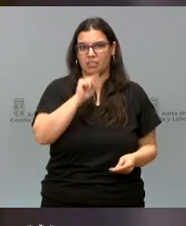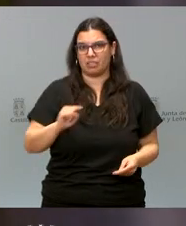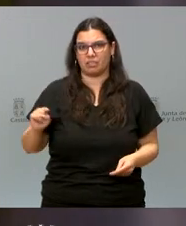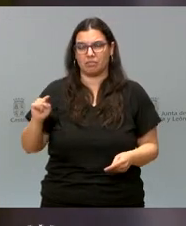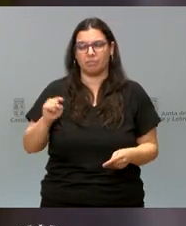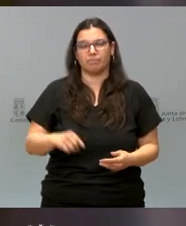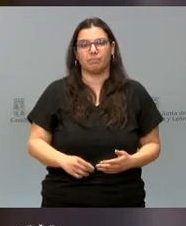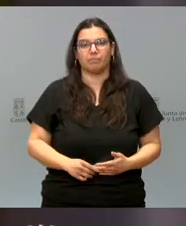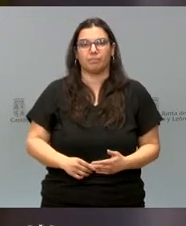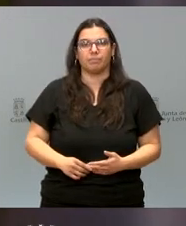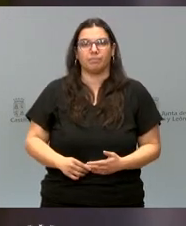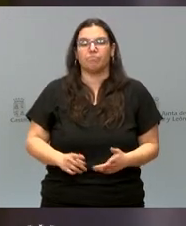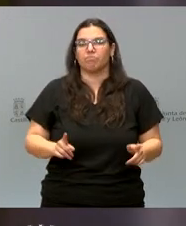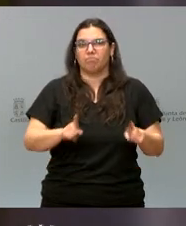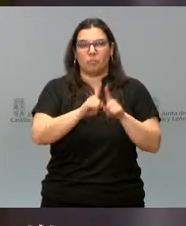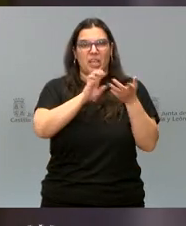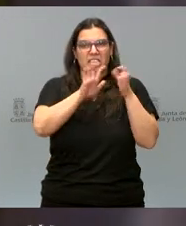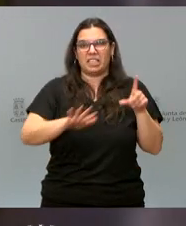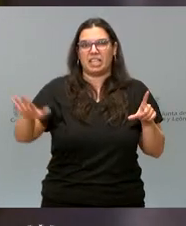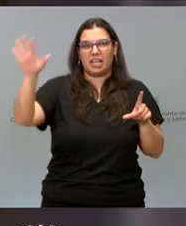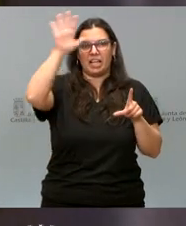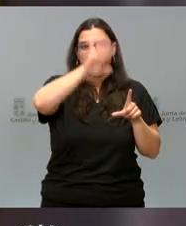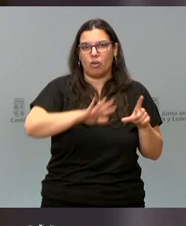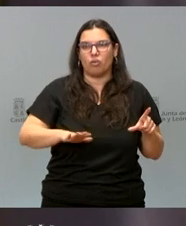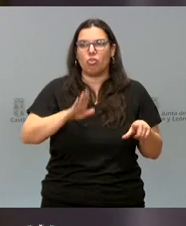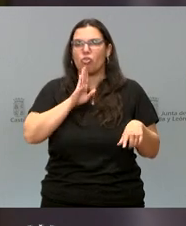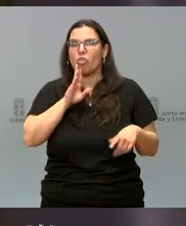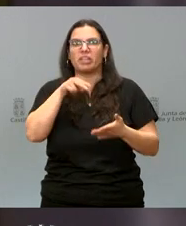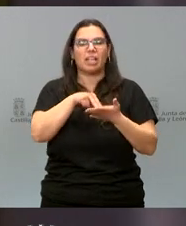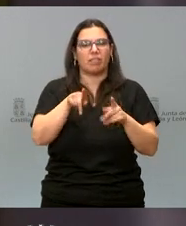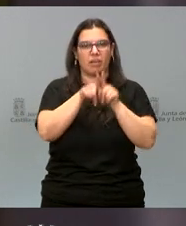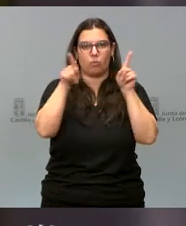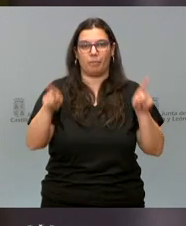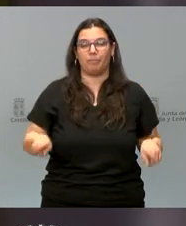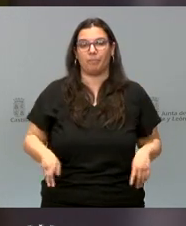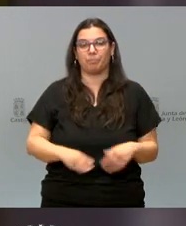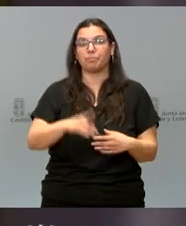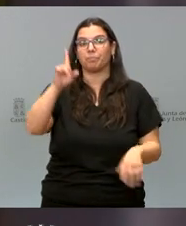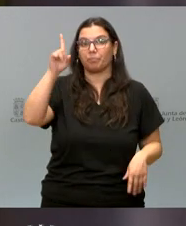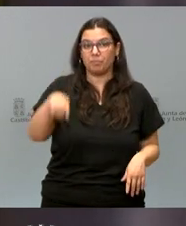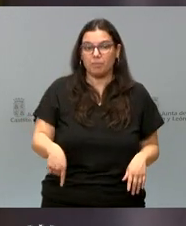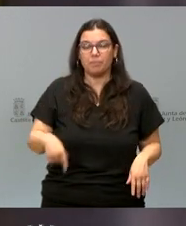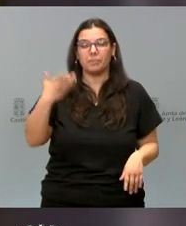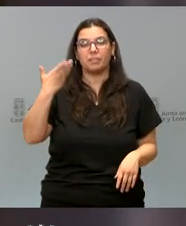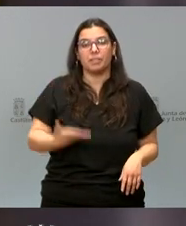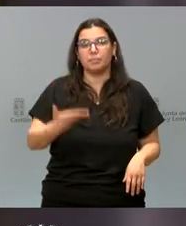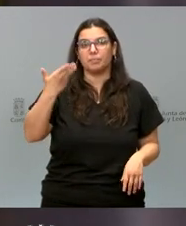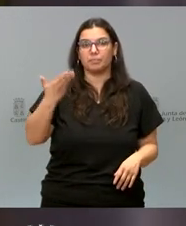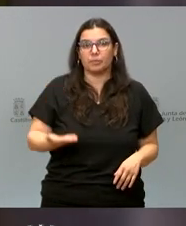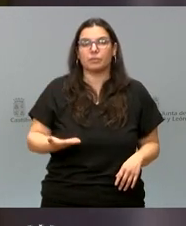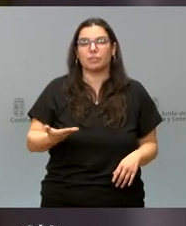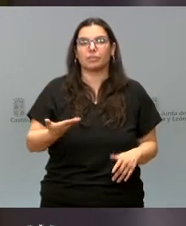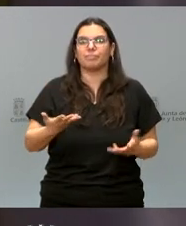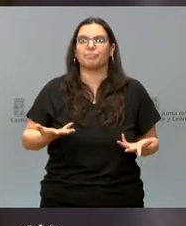en Castilla y León. Da igual donde viváis, da igual donde estéis. Y también es crucial, muy importante,